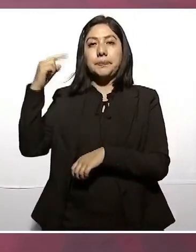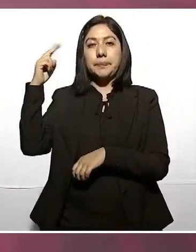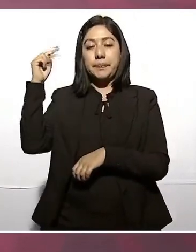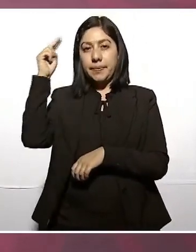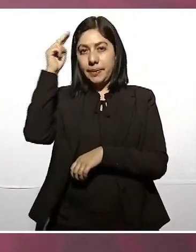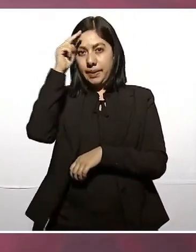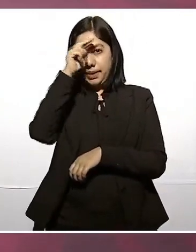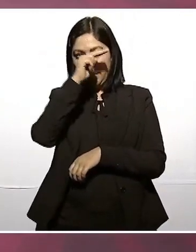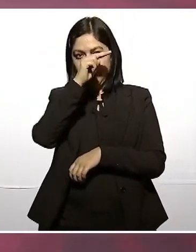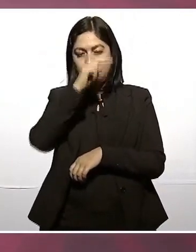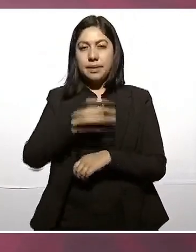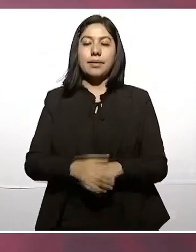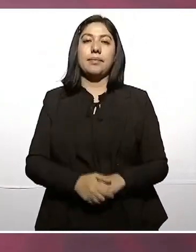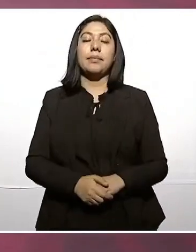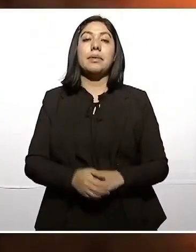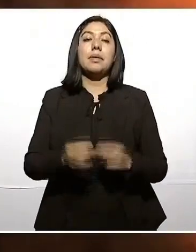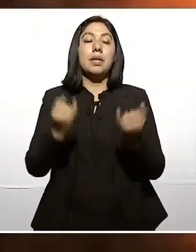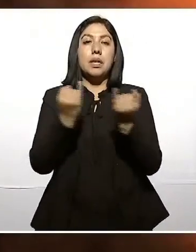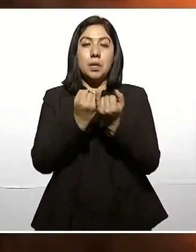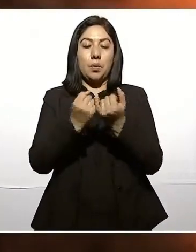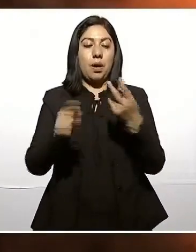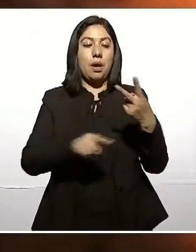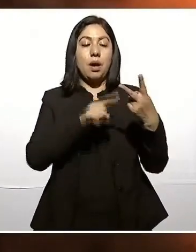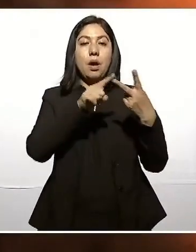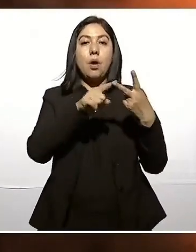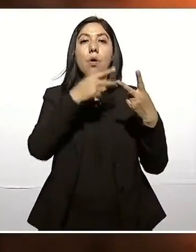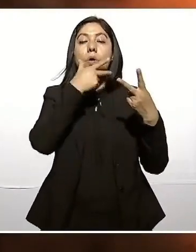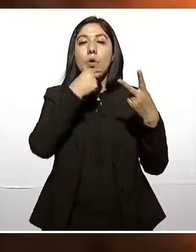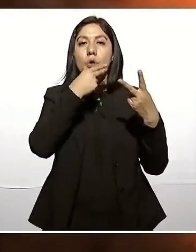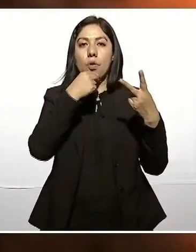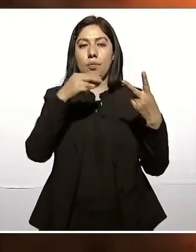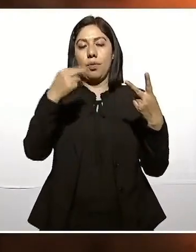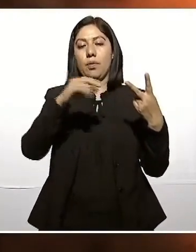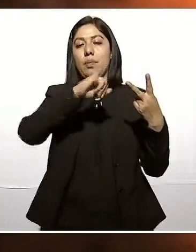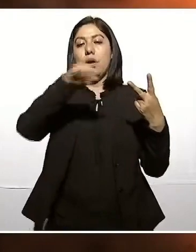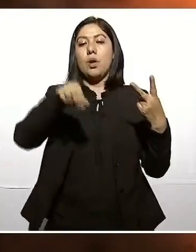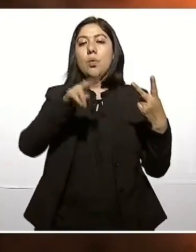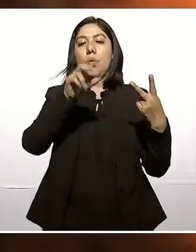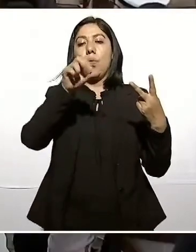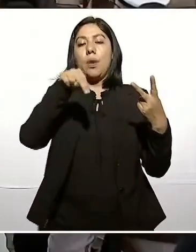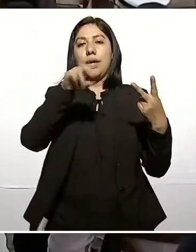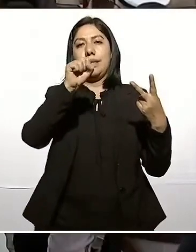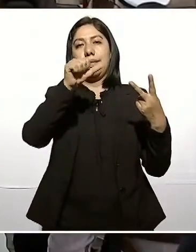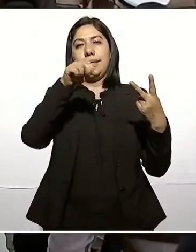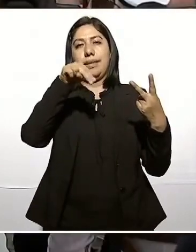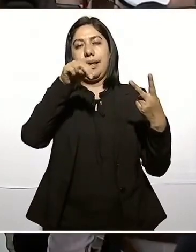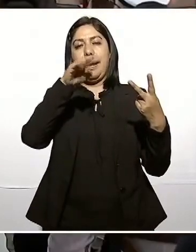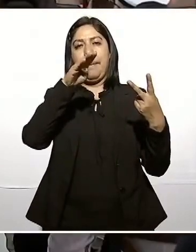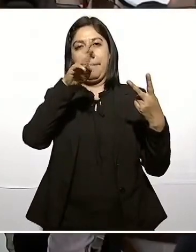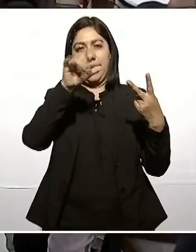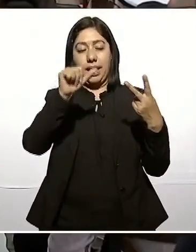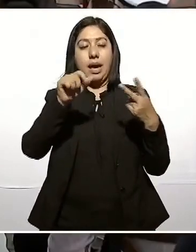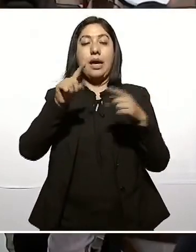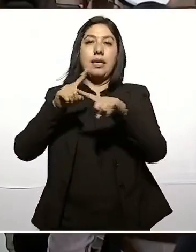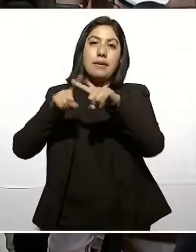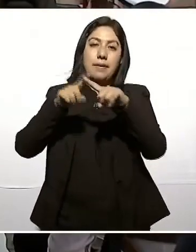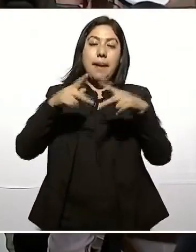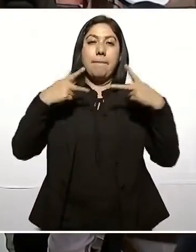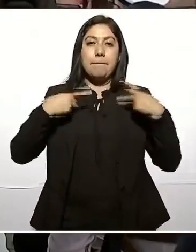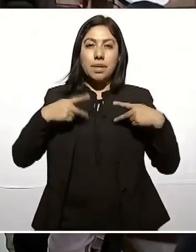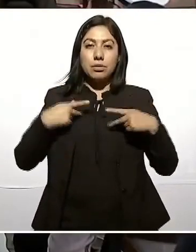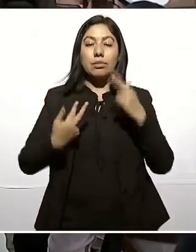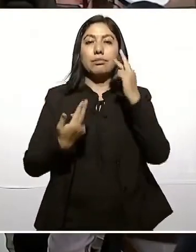como Juan Sarabia y otros revolucionarios. Imagínense cuántas cosas pasaron